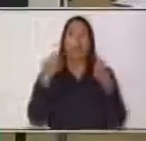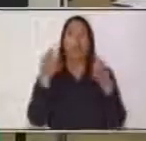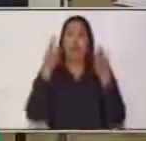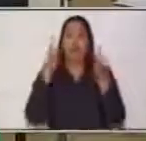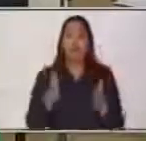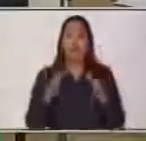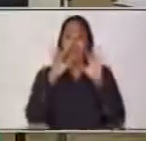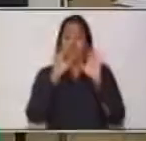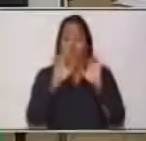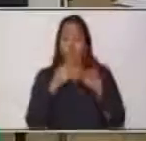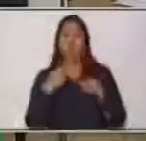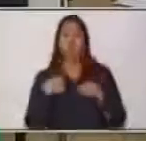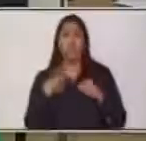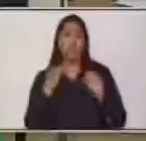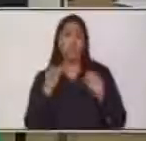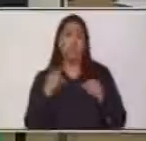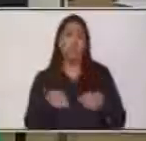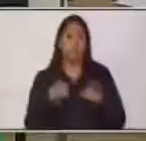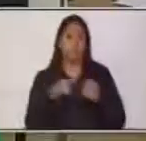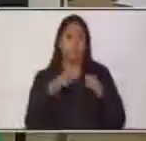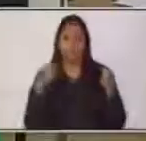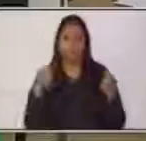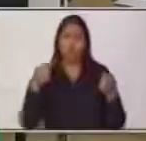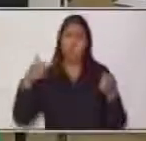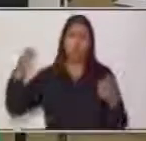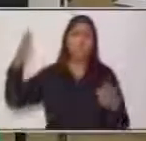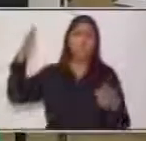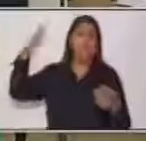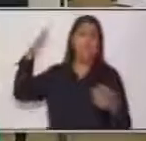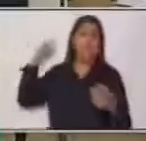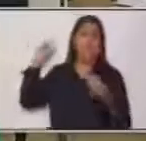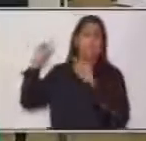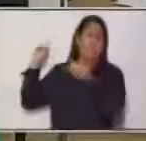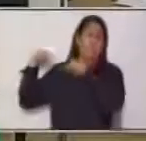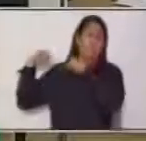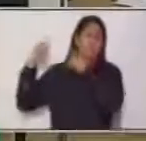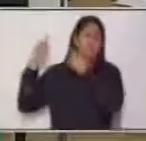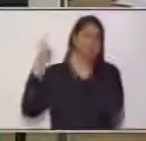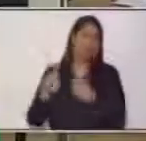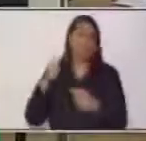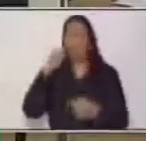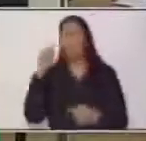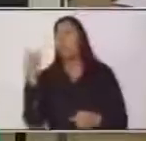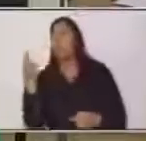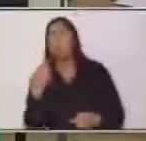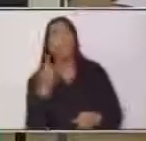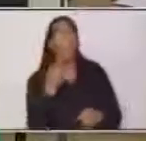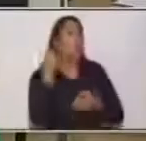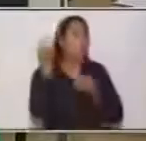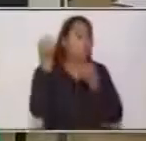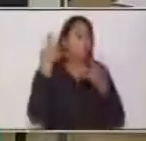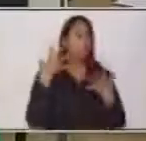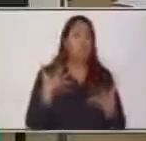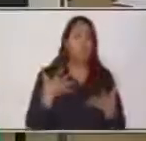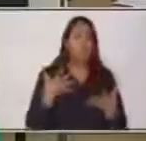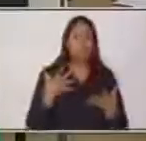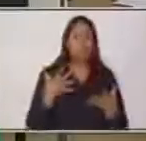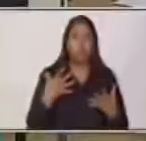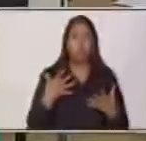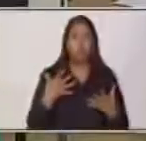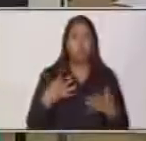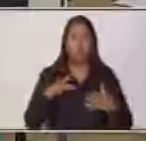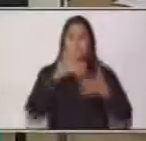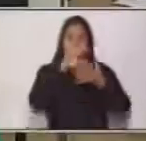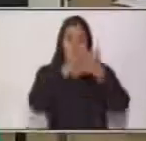puedo buscar los orígenes, puedo buscar toda esa información que van a recabar para que el periodismo se vuelva un texto